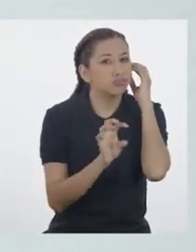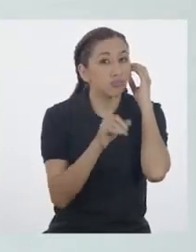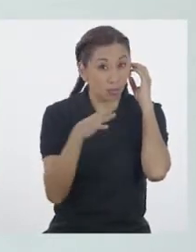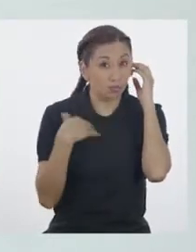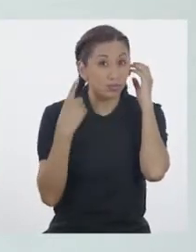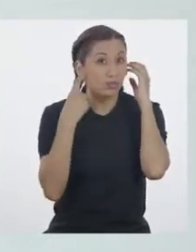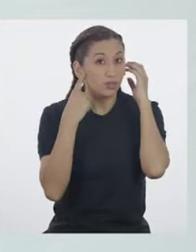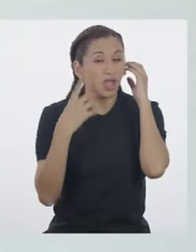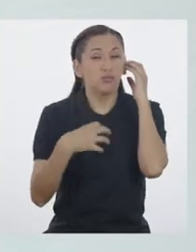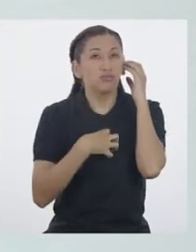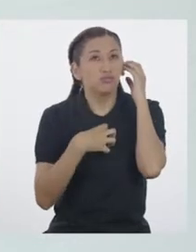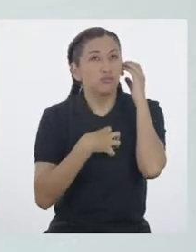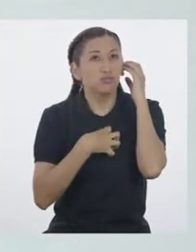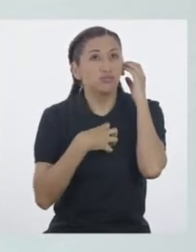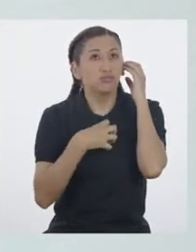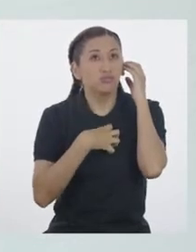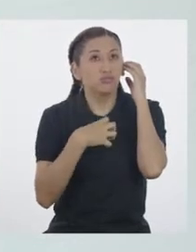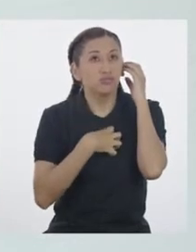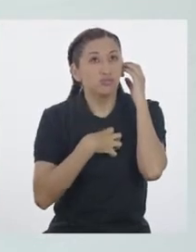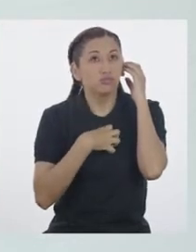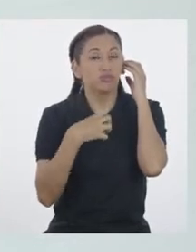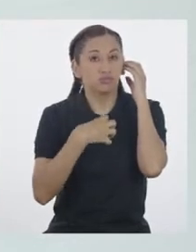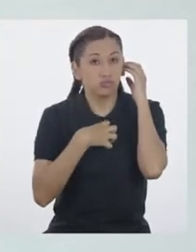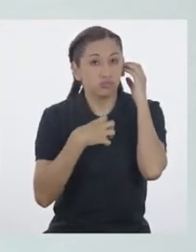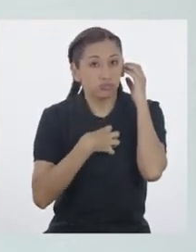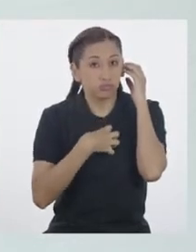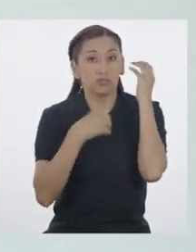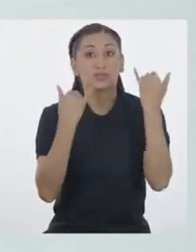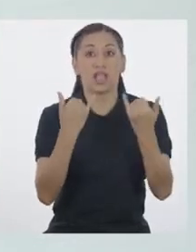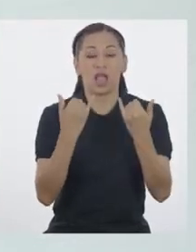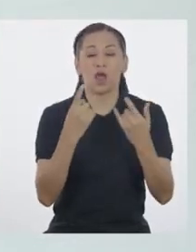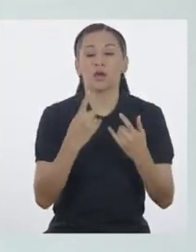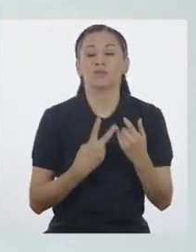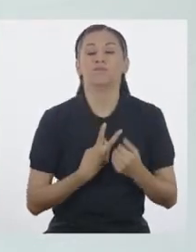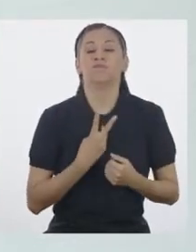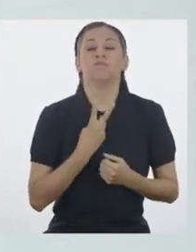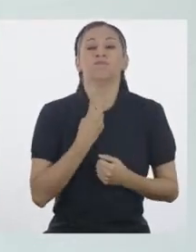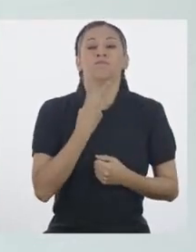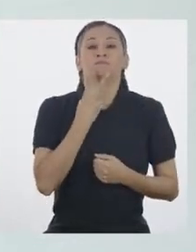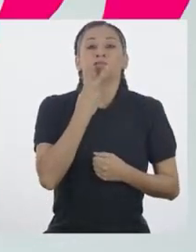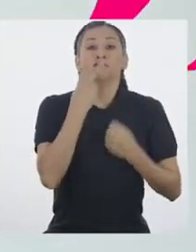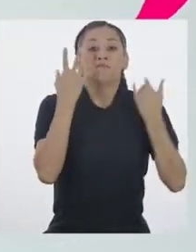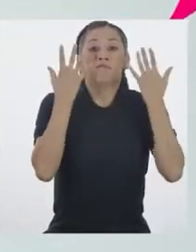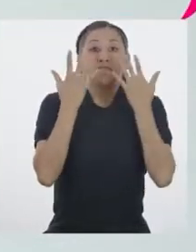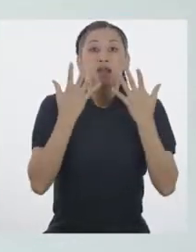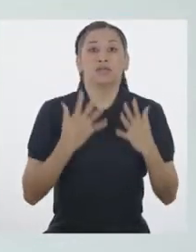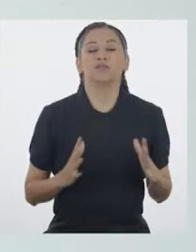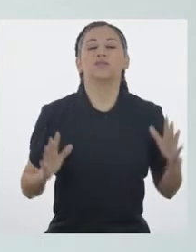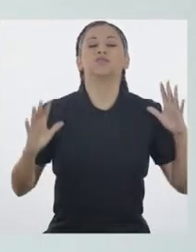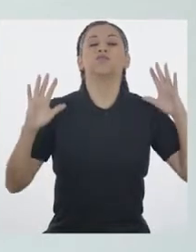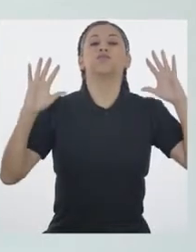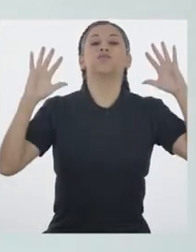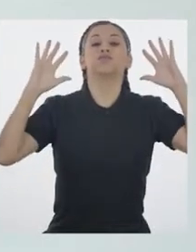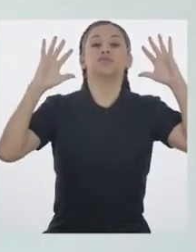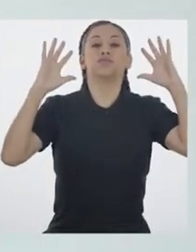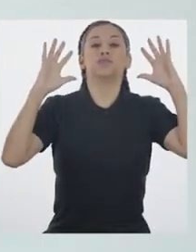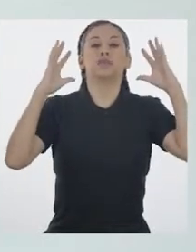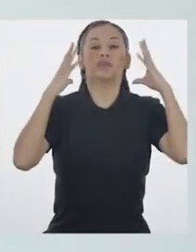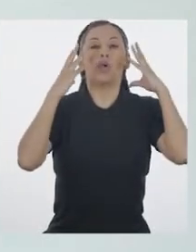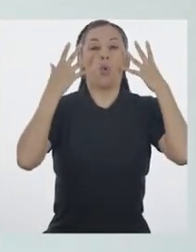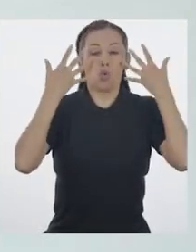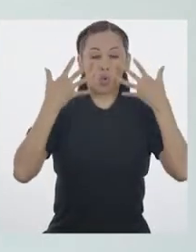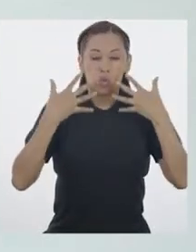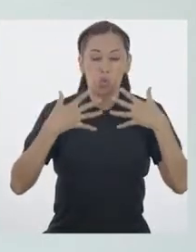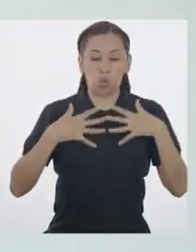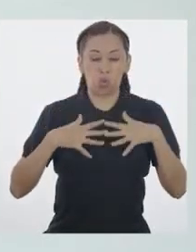¿Pueden oír los latidos? Movemos el pecho a ese ritmo. Ahora respiramos profundamente y levantamos los brazos y expulsamos el aire